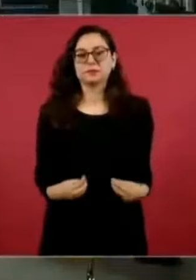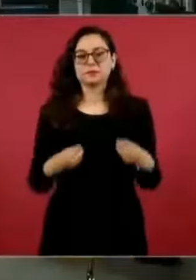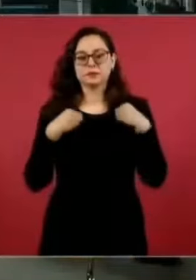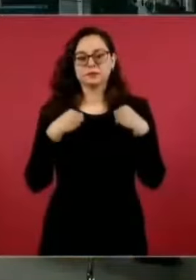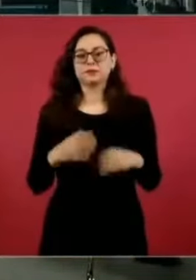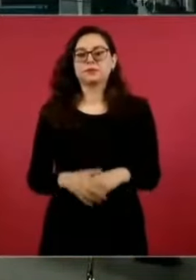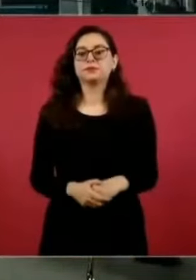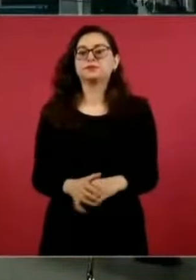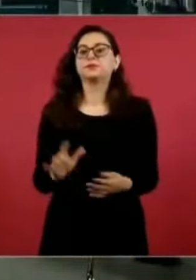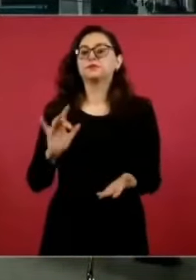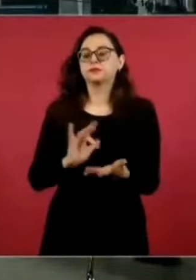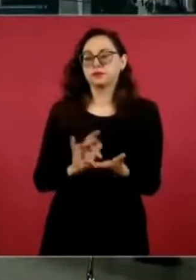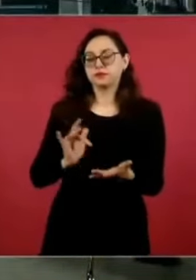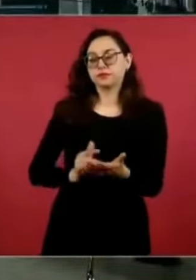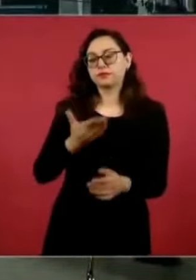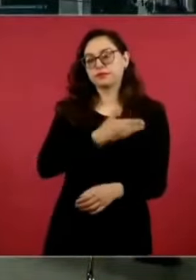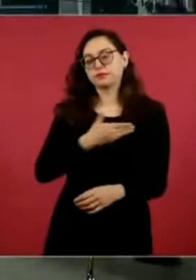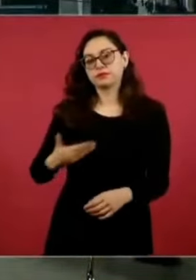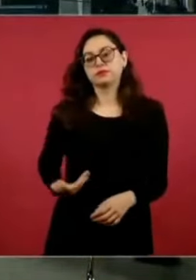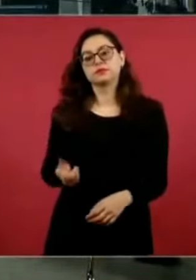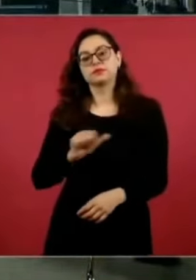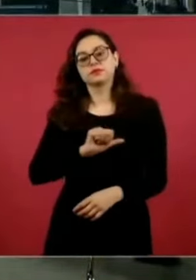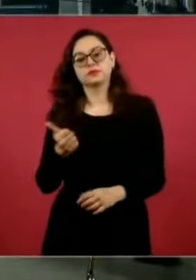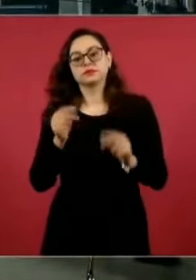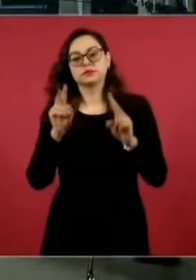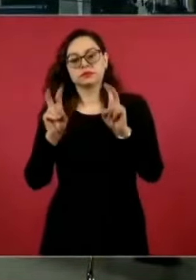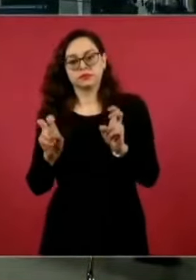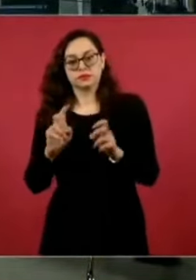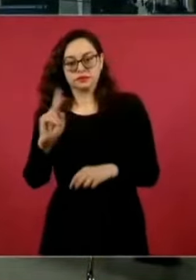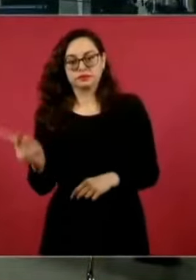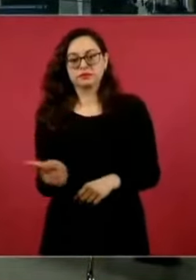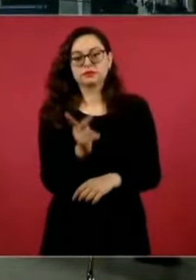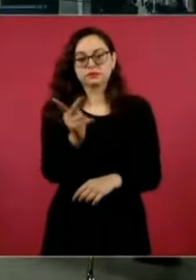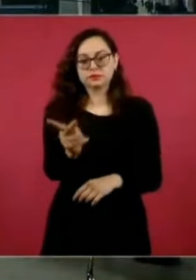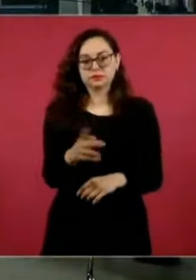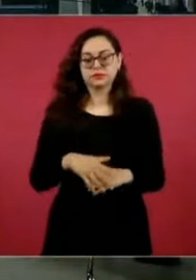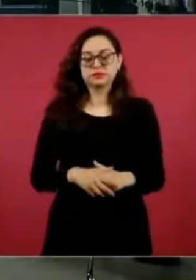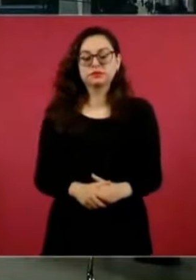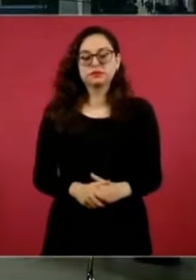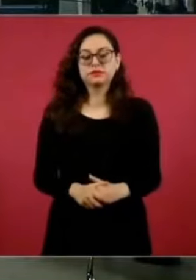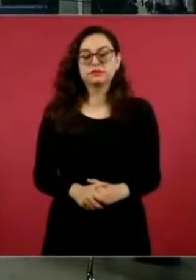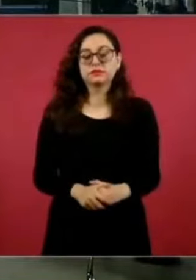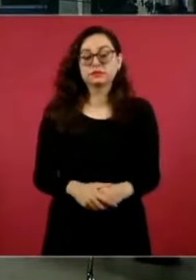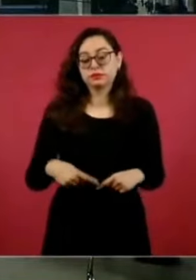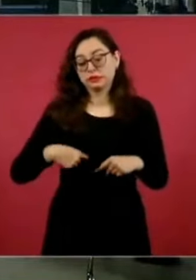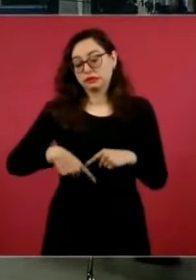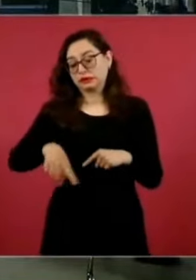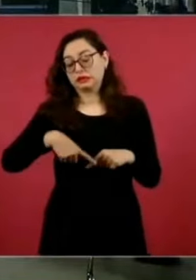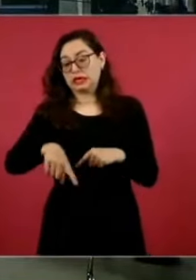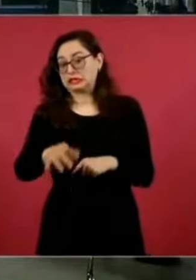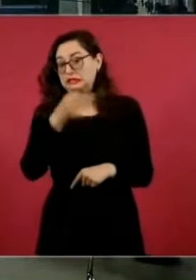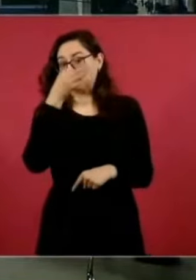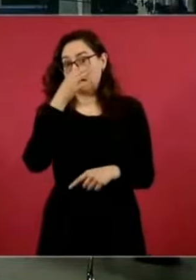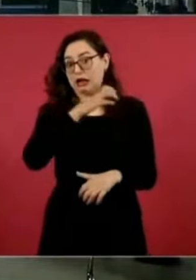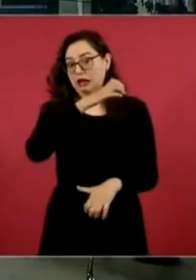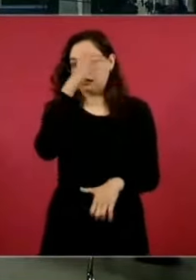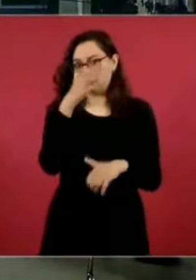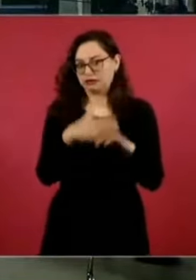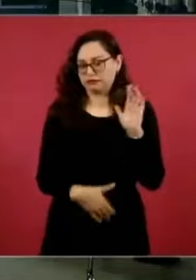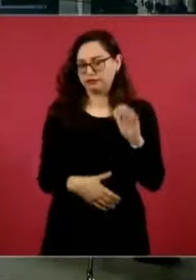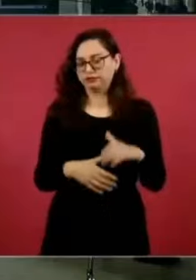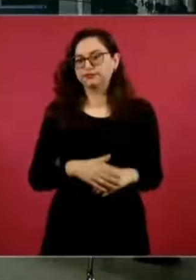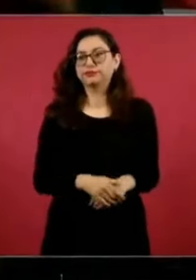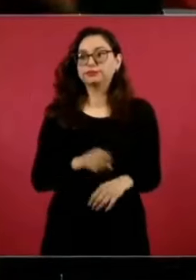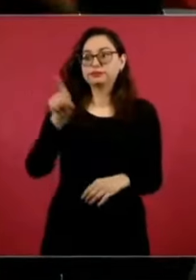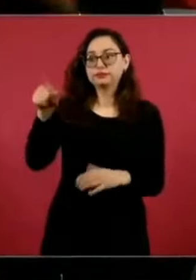Gracias, presidente. En el siguiente tema había comentado que uno de sus pendientes sería la inauguración del hospital